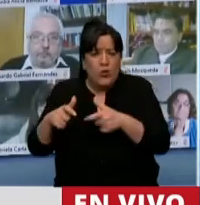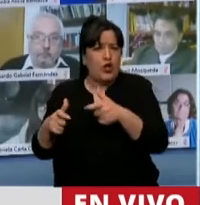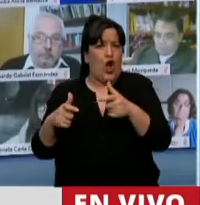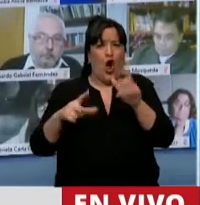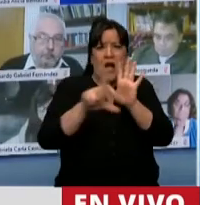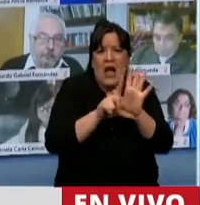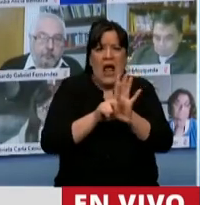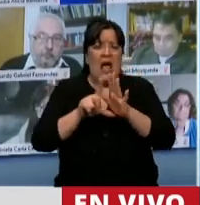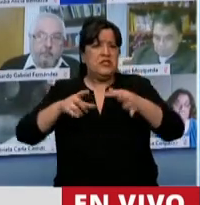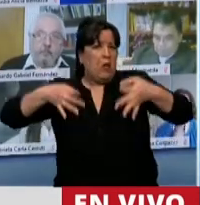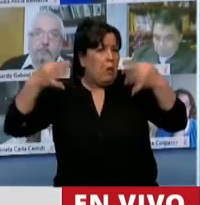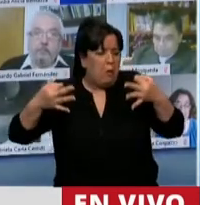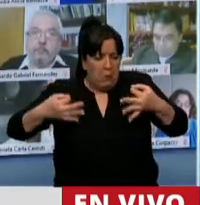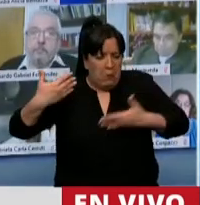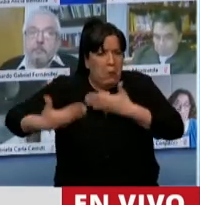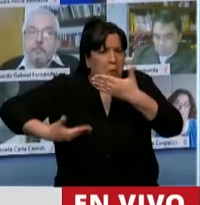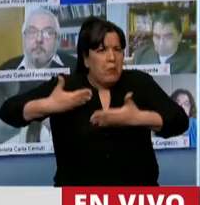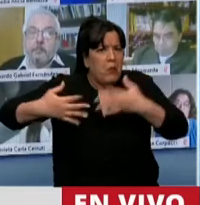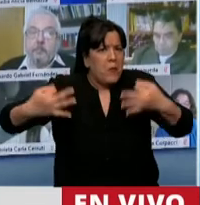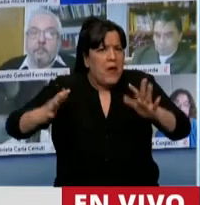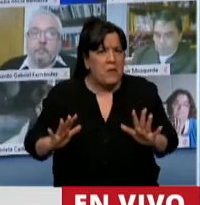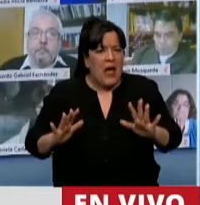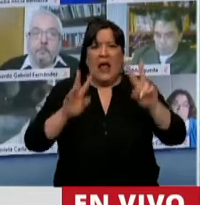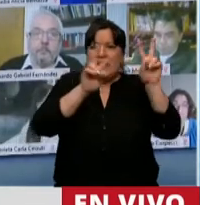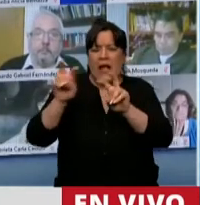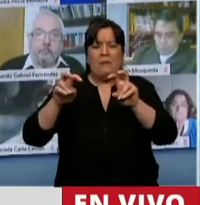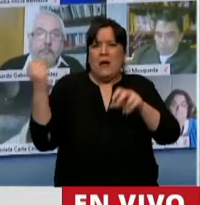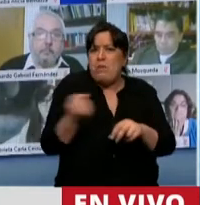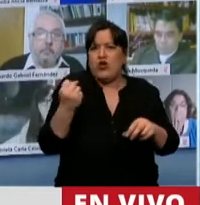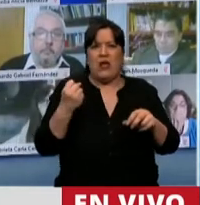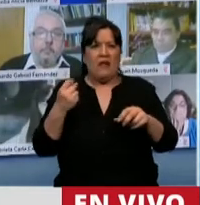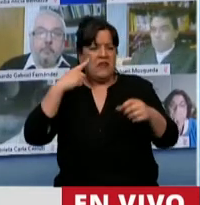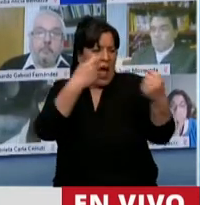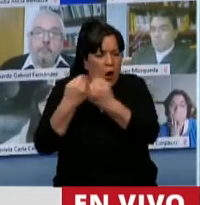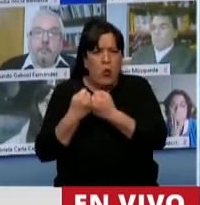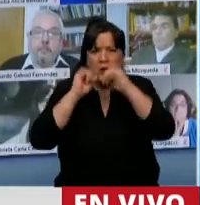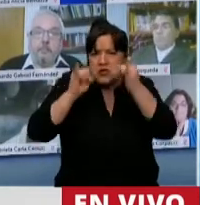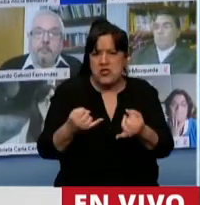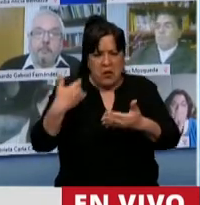esas leyes, temas importantes. Nos pusimos de acuerdo, funcionamos.